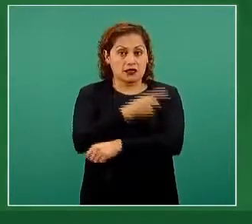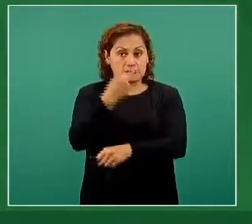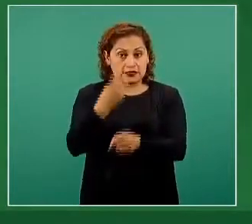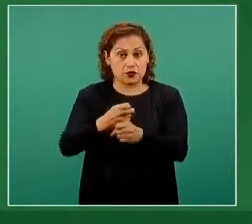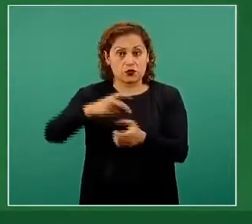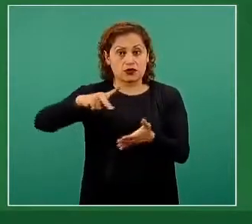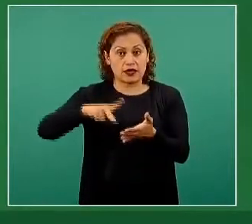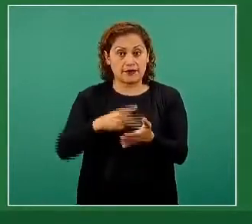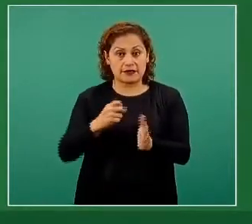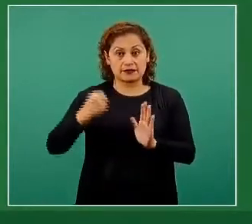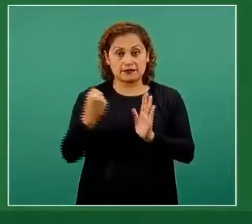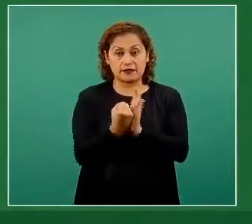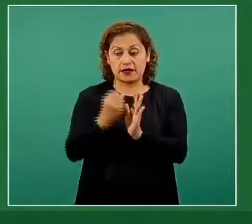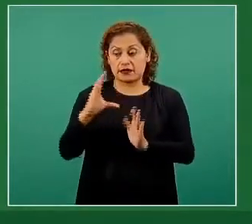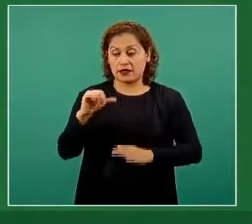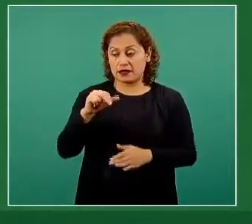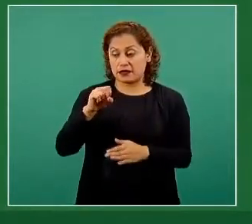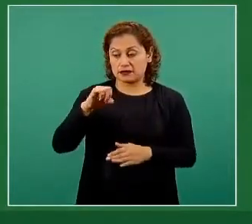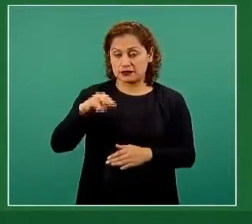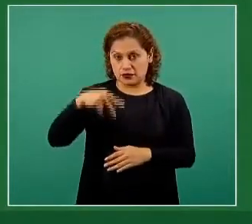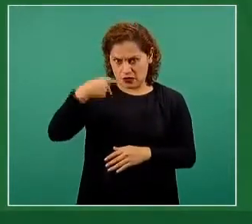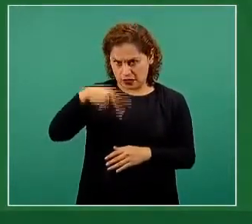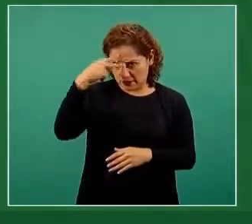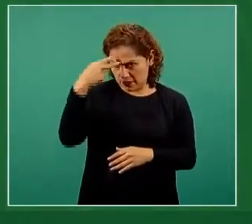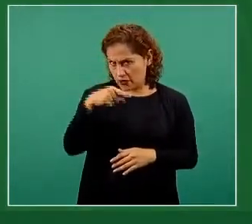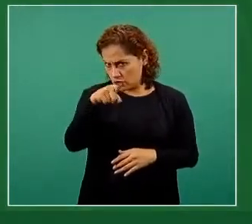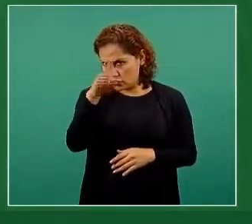si es que se vuelve una recomendación por parte de la empresa?